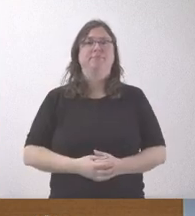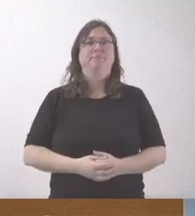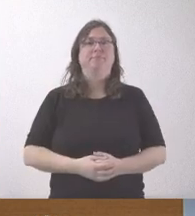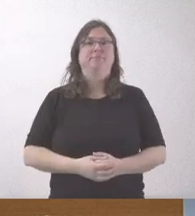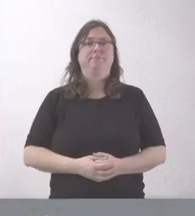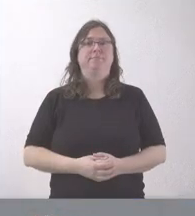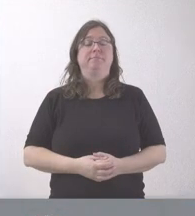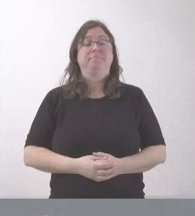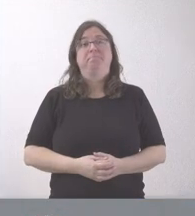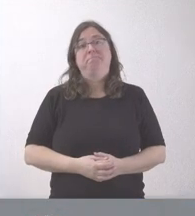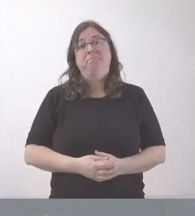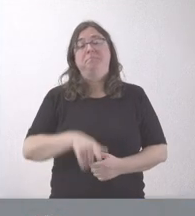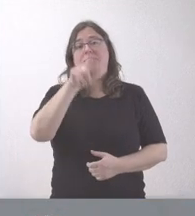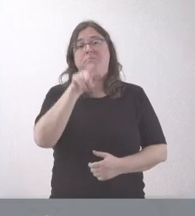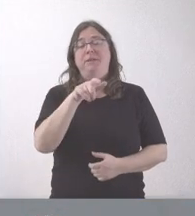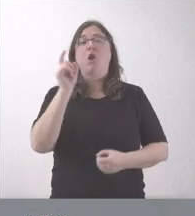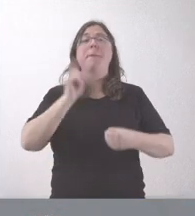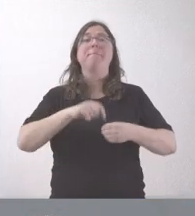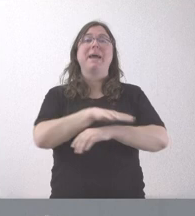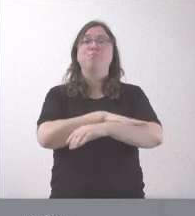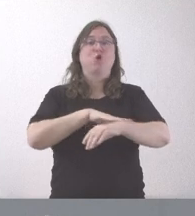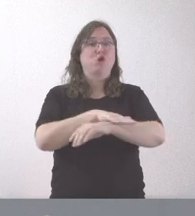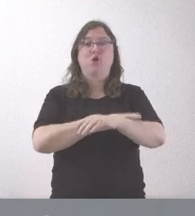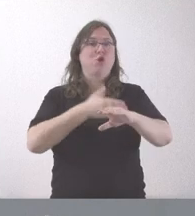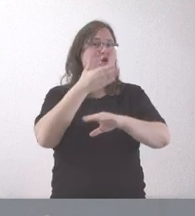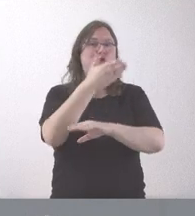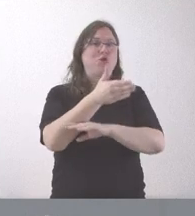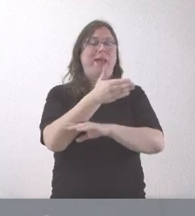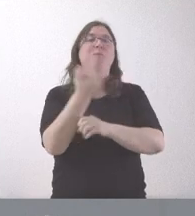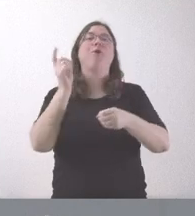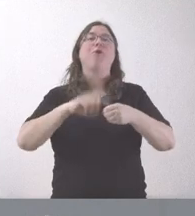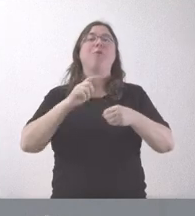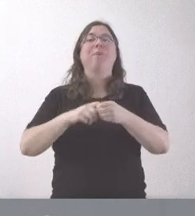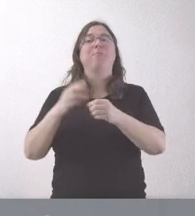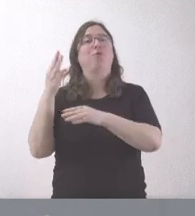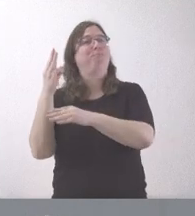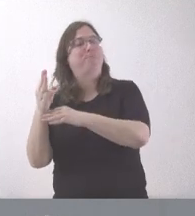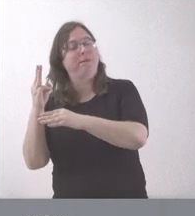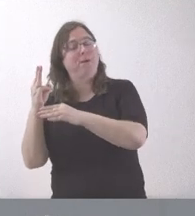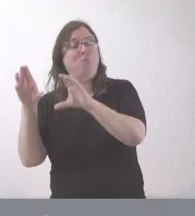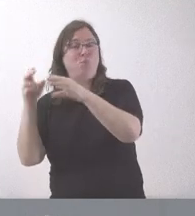Pues los miembros del Gobierno no asisten al Consejo de Gobierno en calidad de miembros de esos partidos políticos.